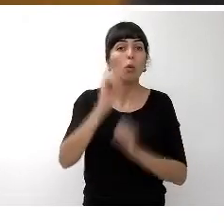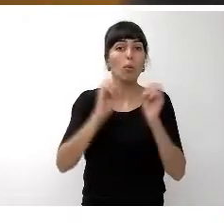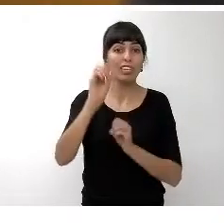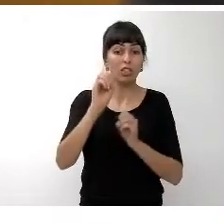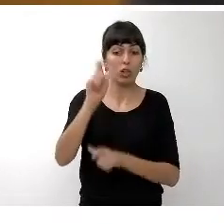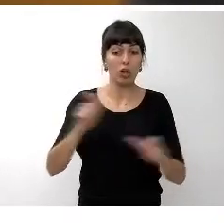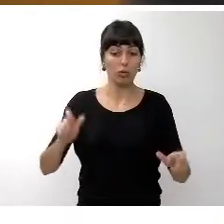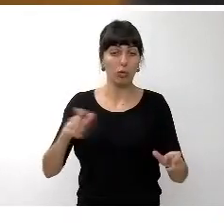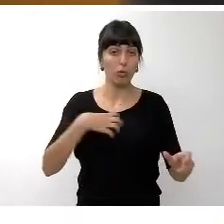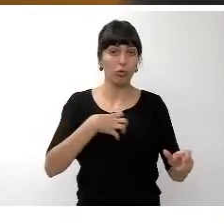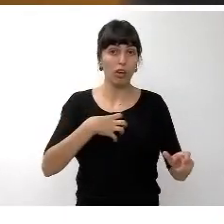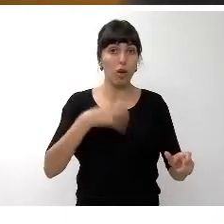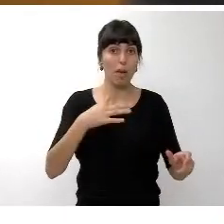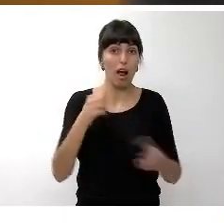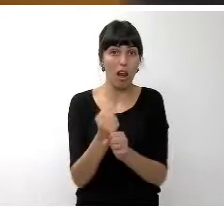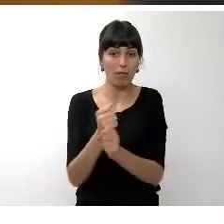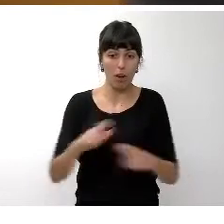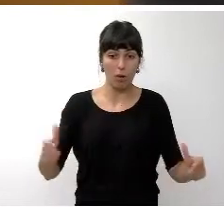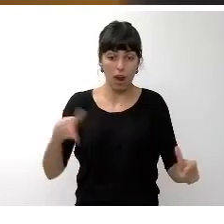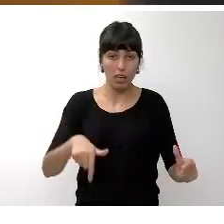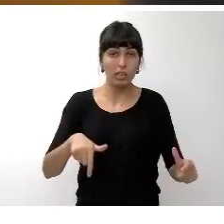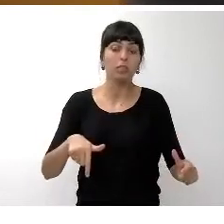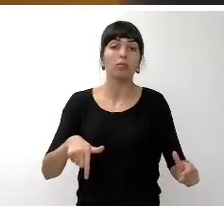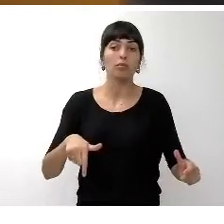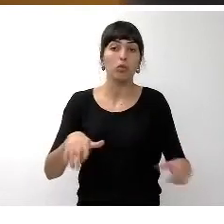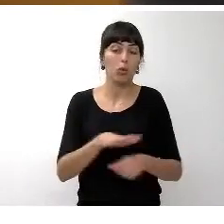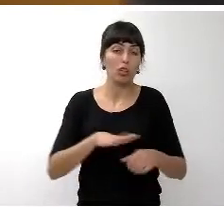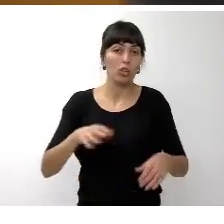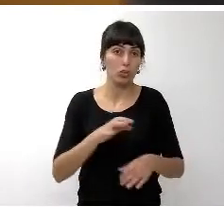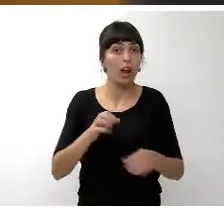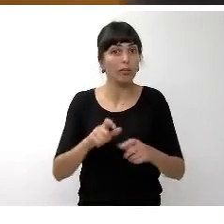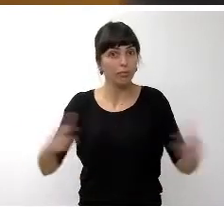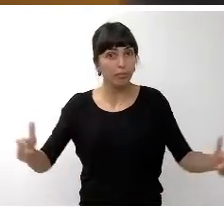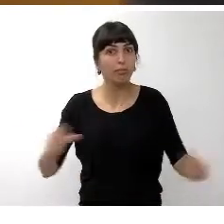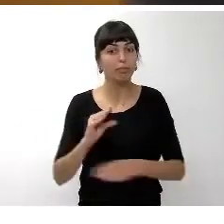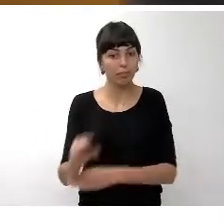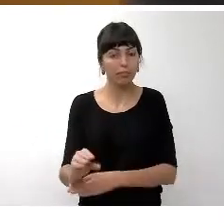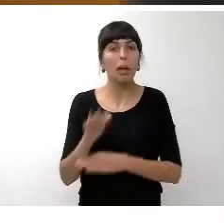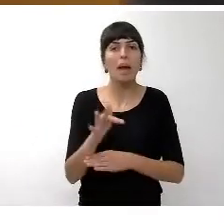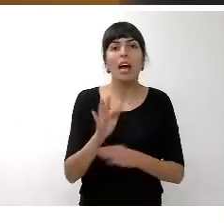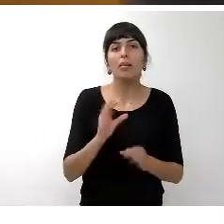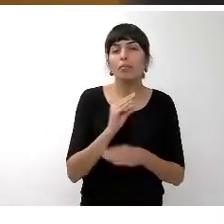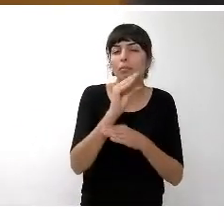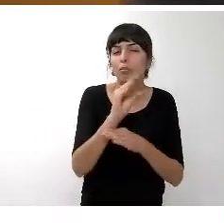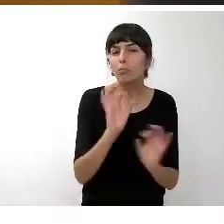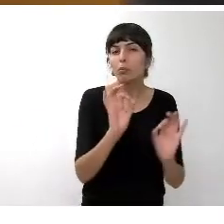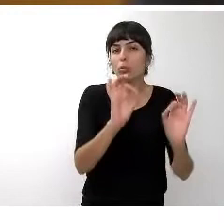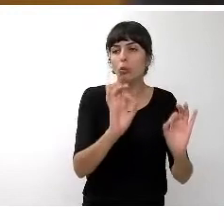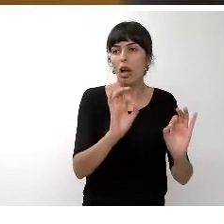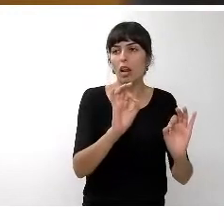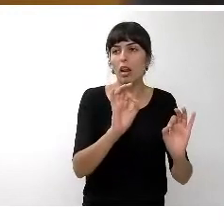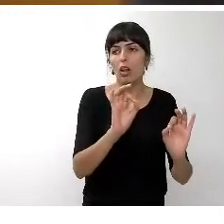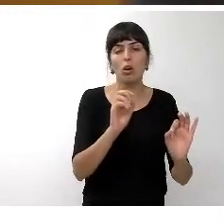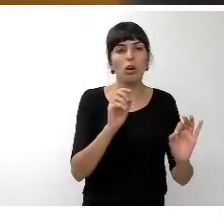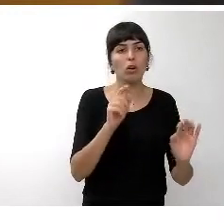funcionario y laboral de la corporación insular y una dotación puntual para unos seguros del